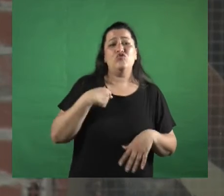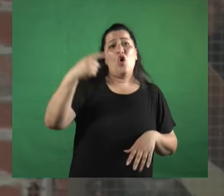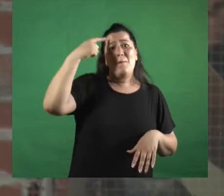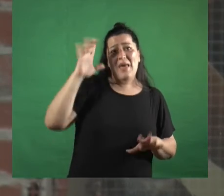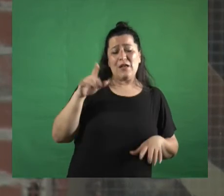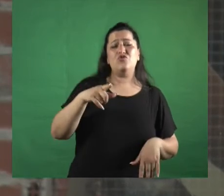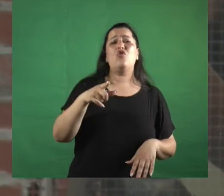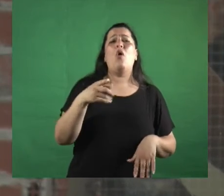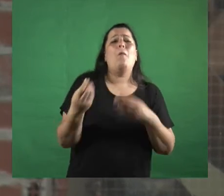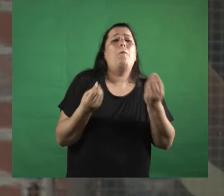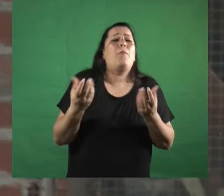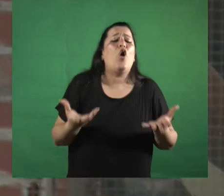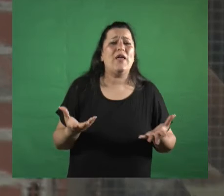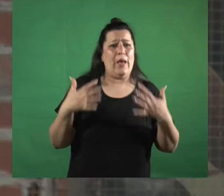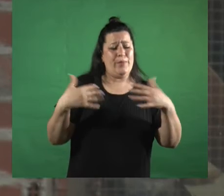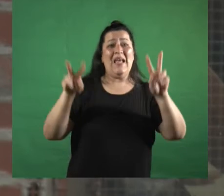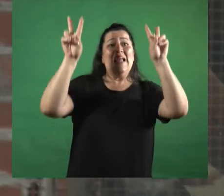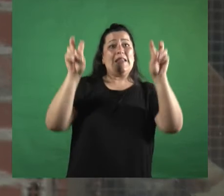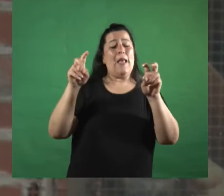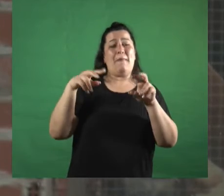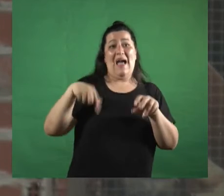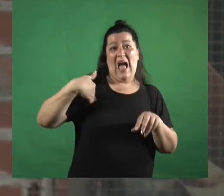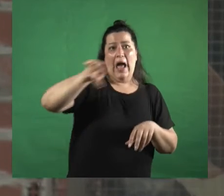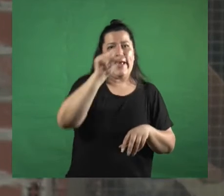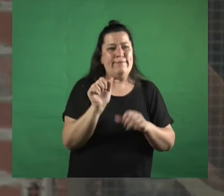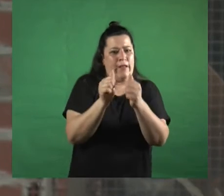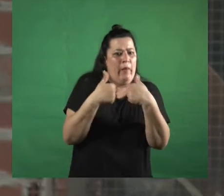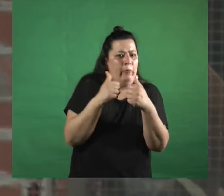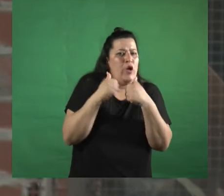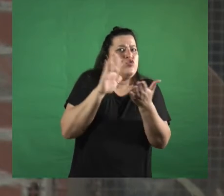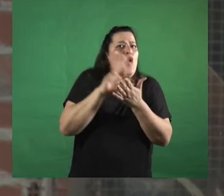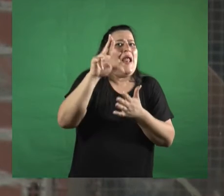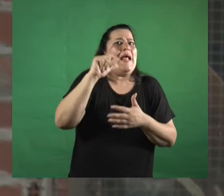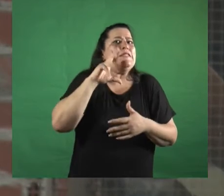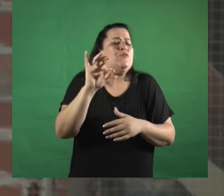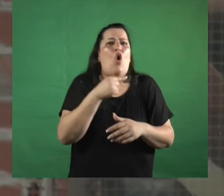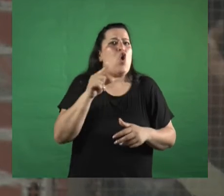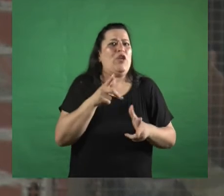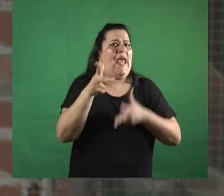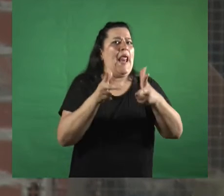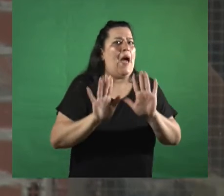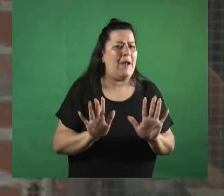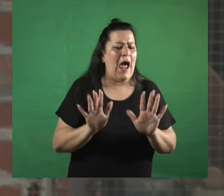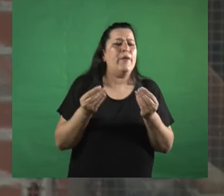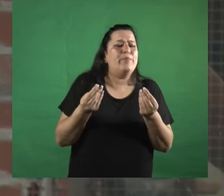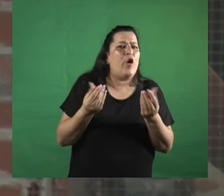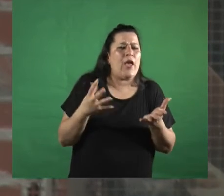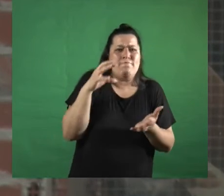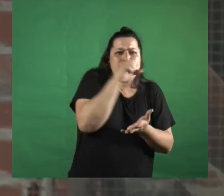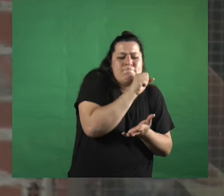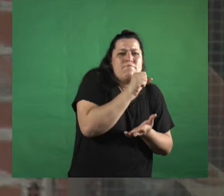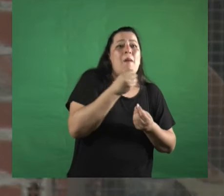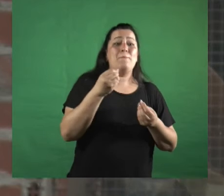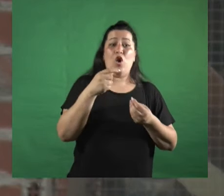qué es un gran tema tabú en la Argentina el racismo porque poner el tema del racismo sobre la mesa